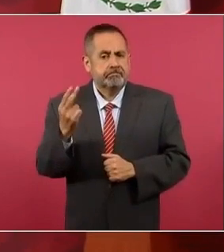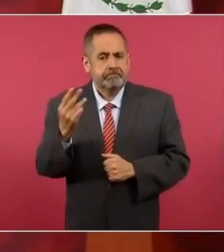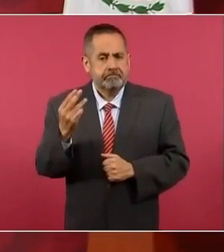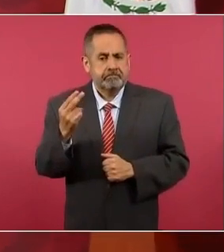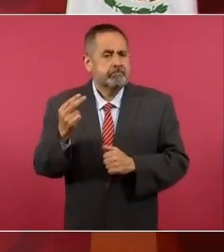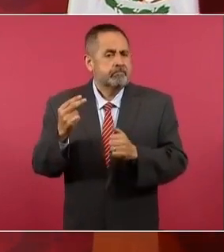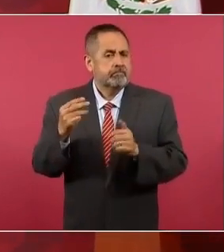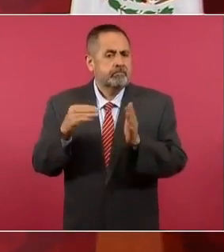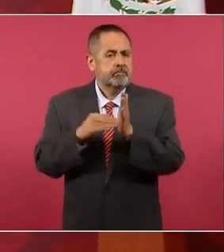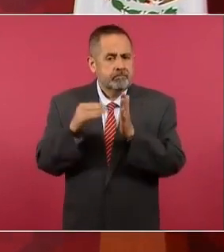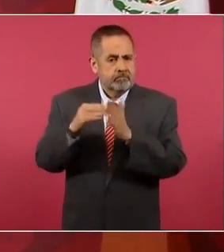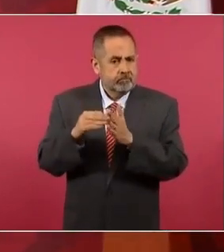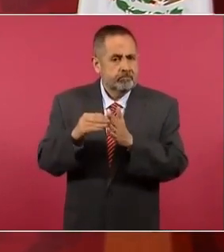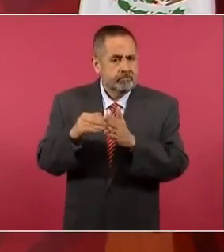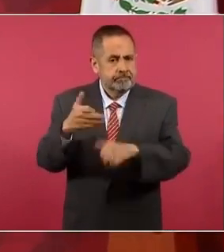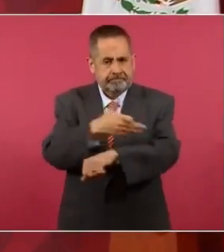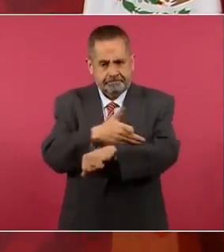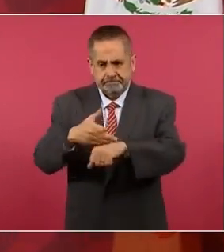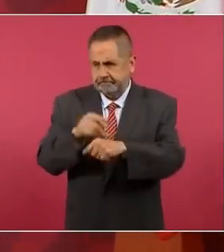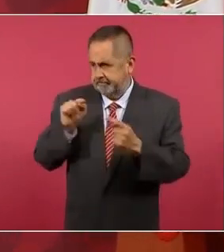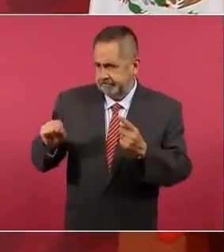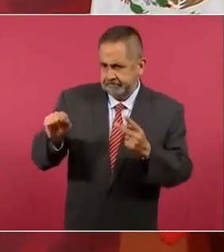de familias,